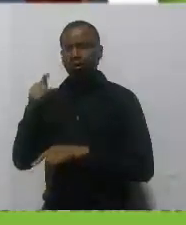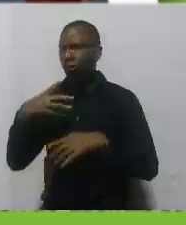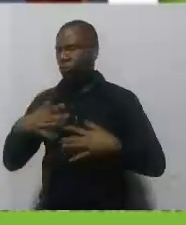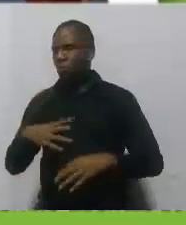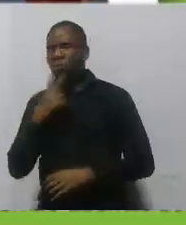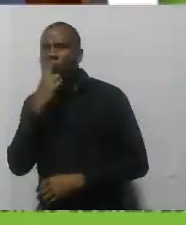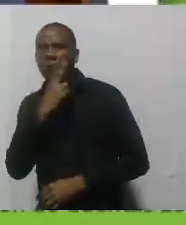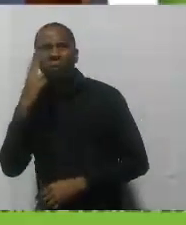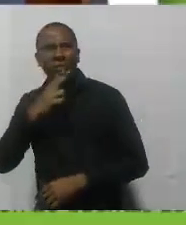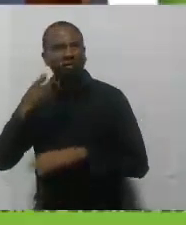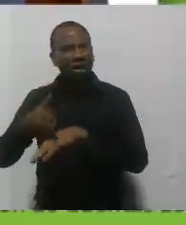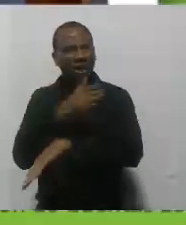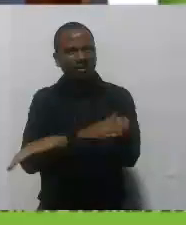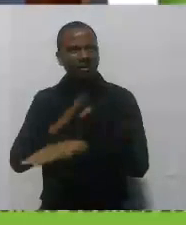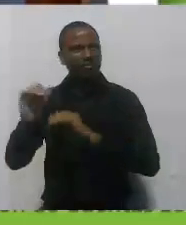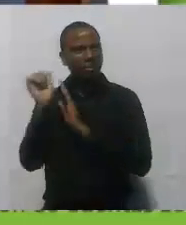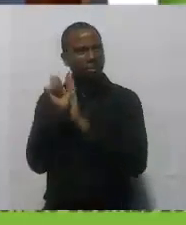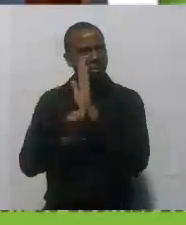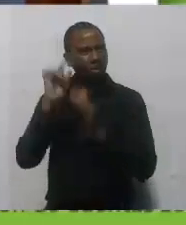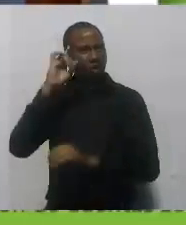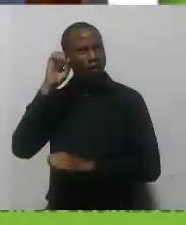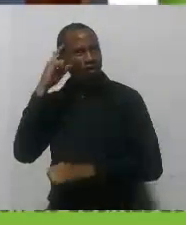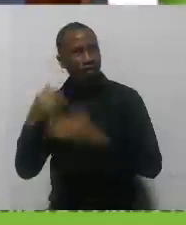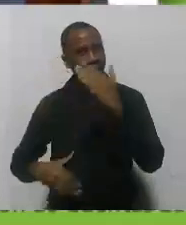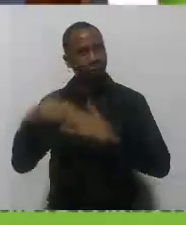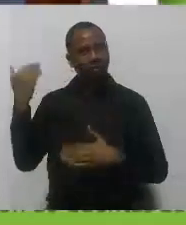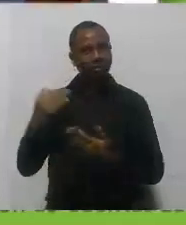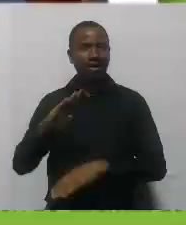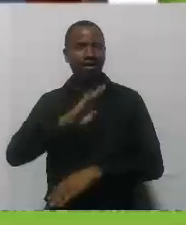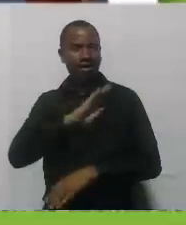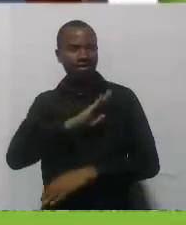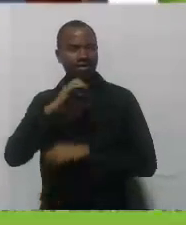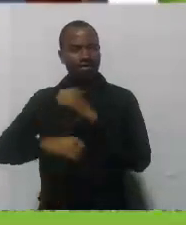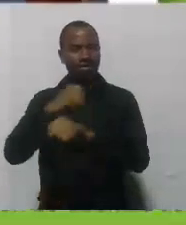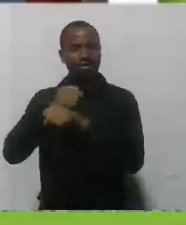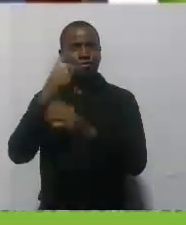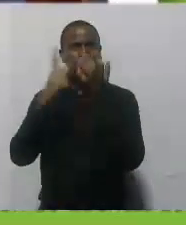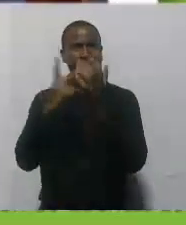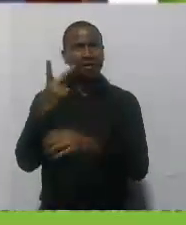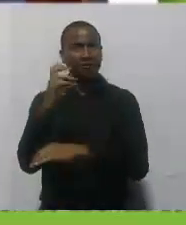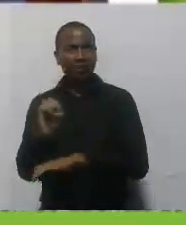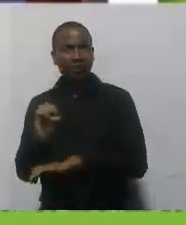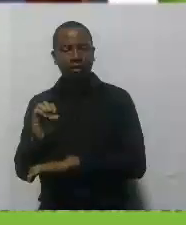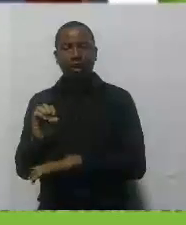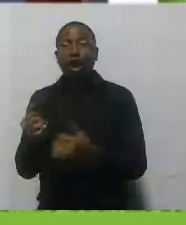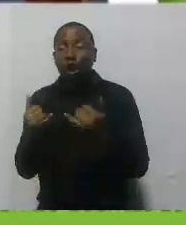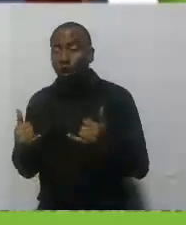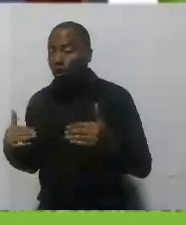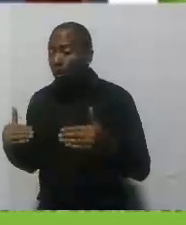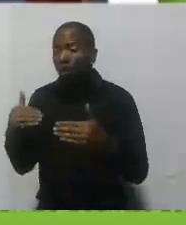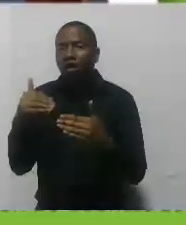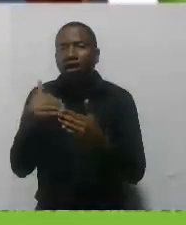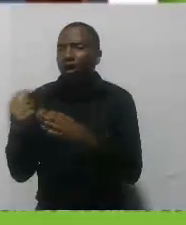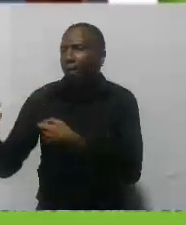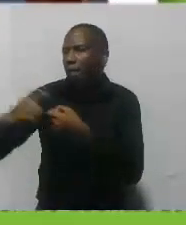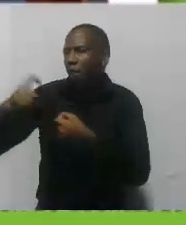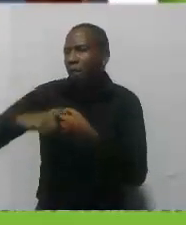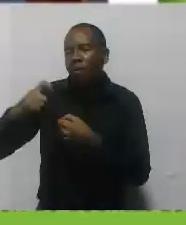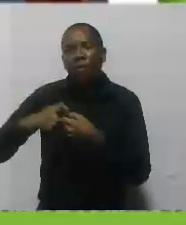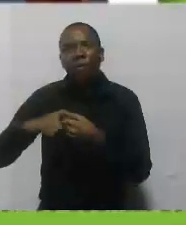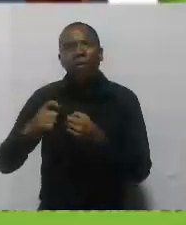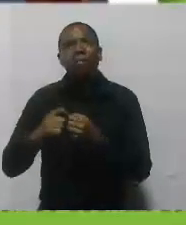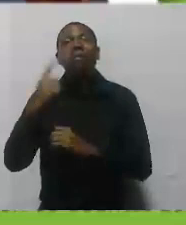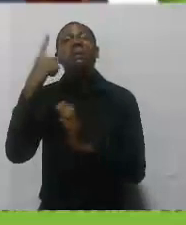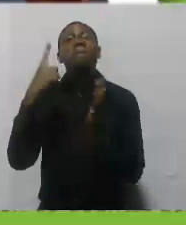su compromiso en el programa de gobierno cuando se lanzó a la alcaldía y que hoy nos permite tener alrededor de mil hombres y